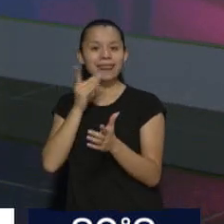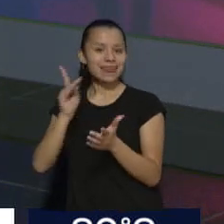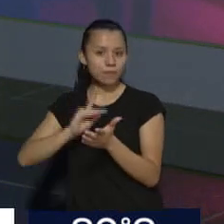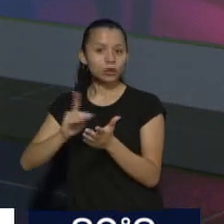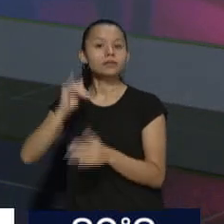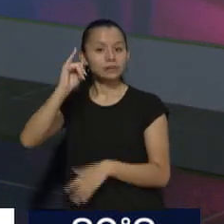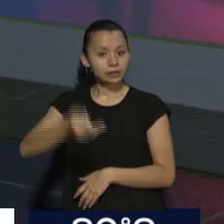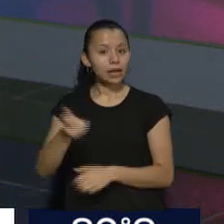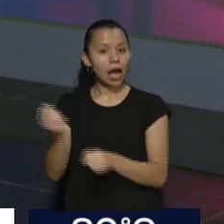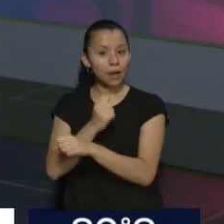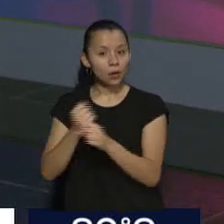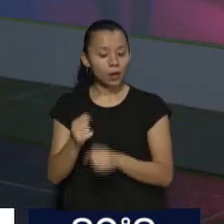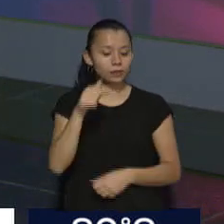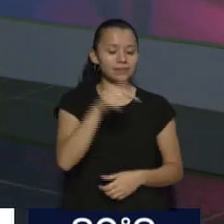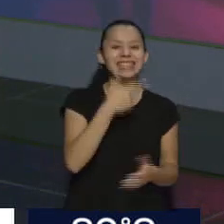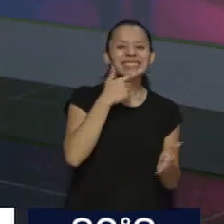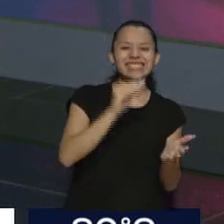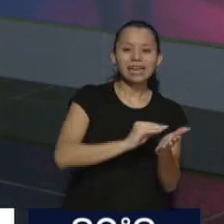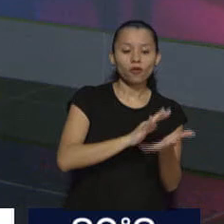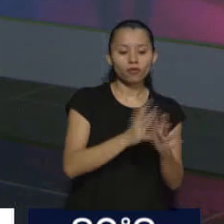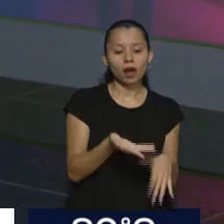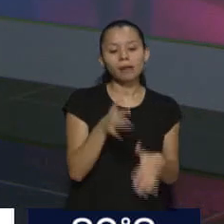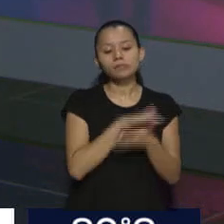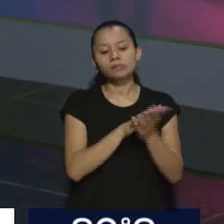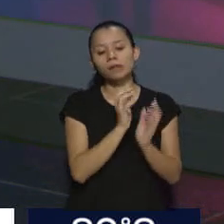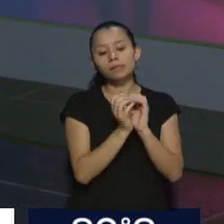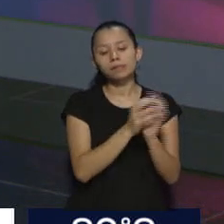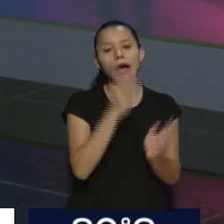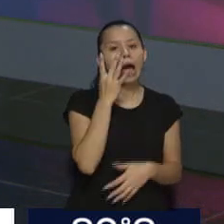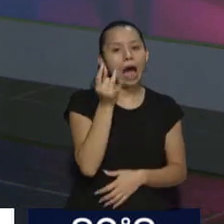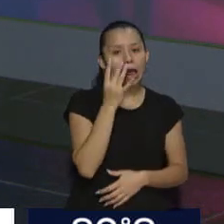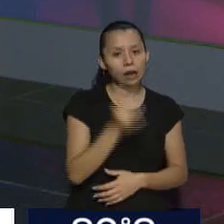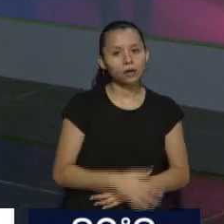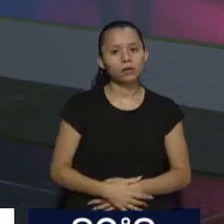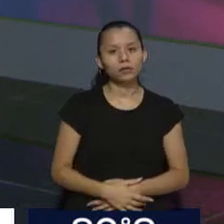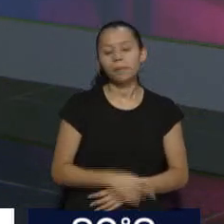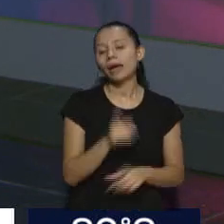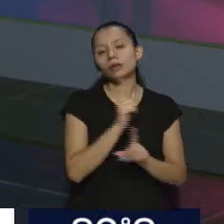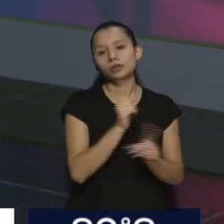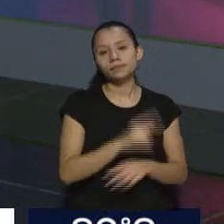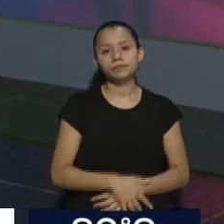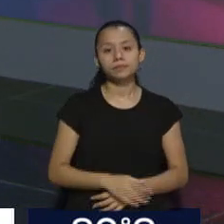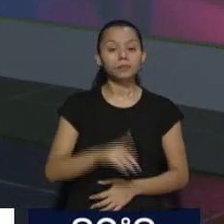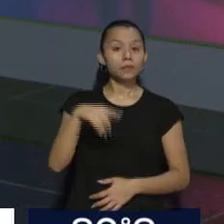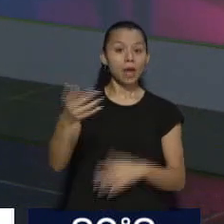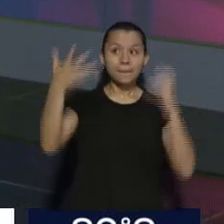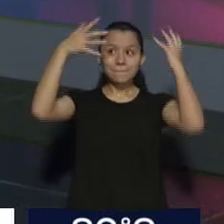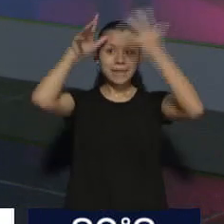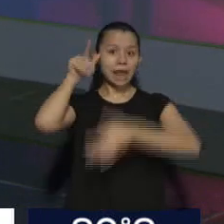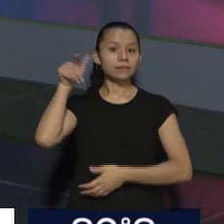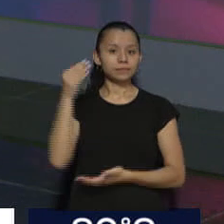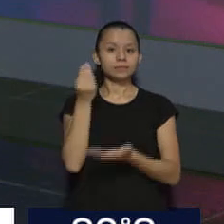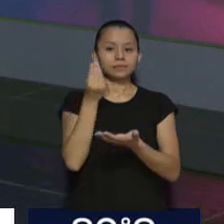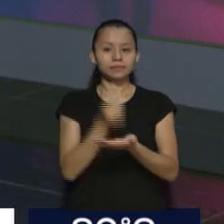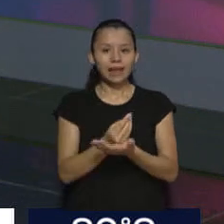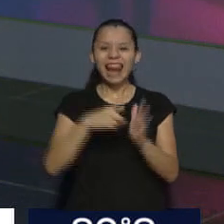la idea era resolverlo hoy y tratar de votarlo en el recinto la semana que Mientras tanto, mi ley convocó a todos los legisladores directos que tienen representación